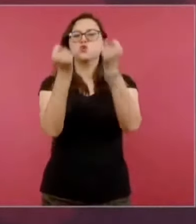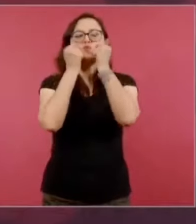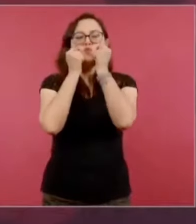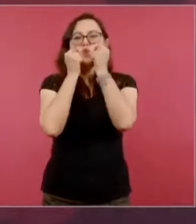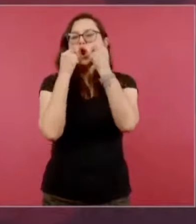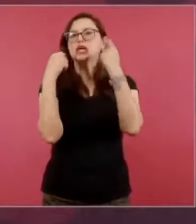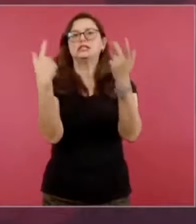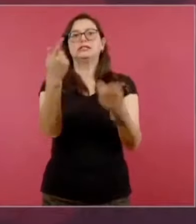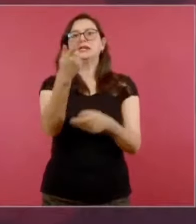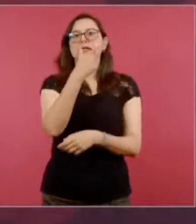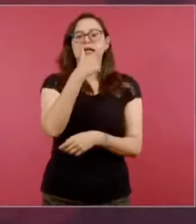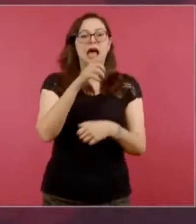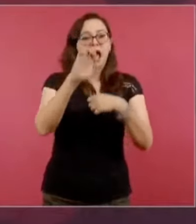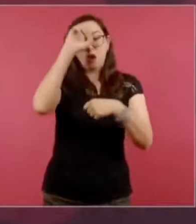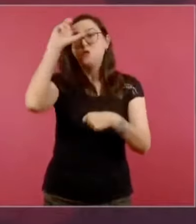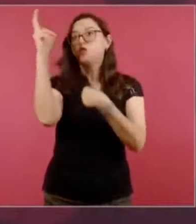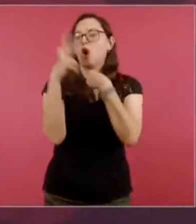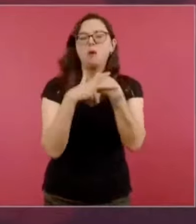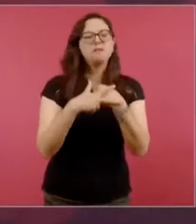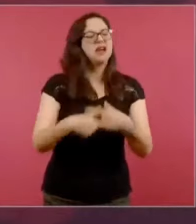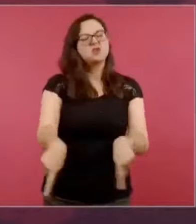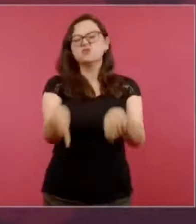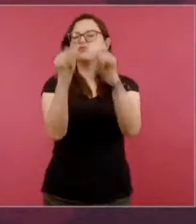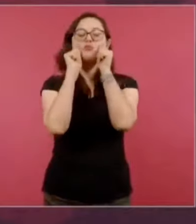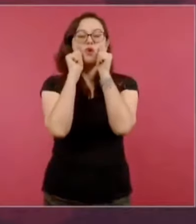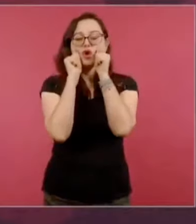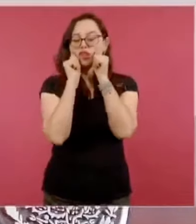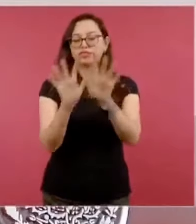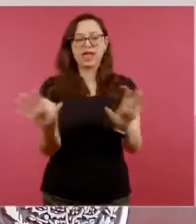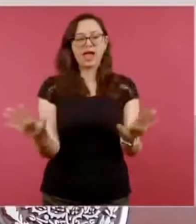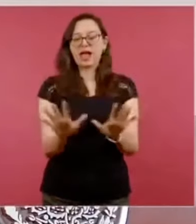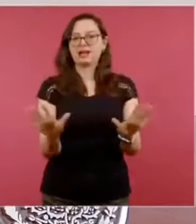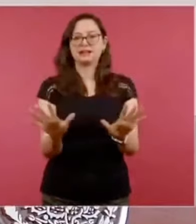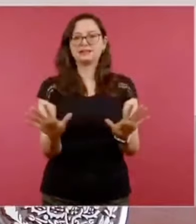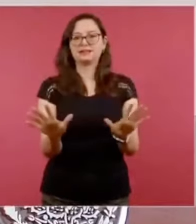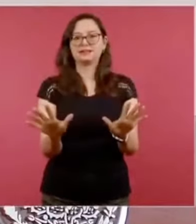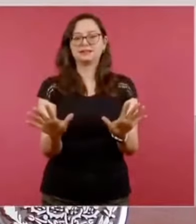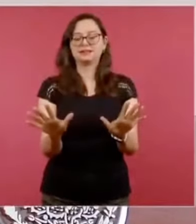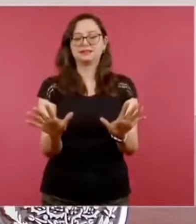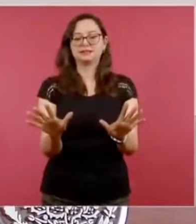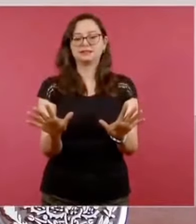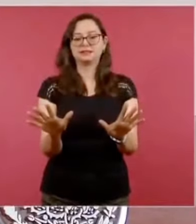Unión Europea, de quien sea.